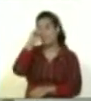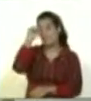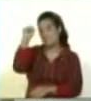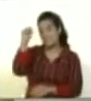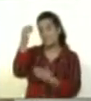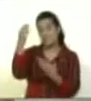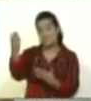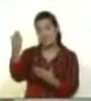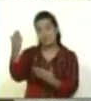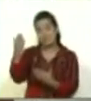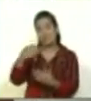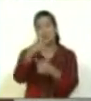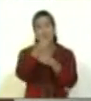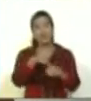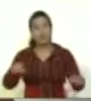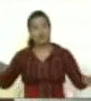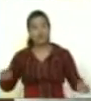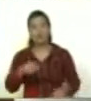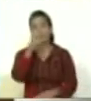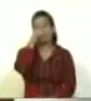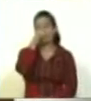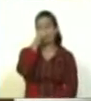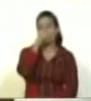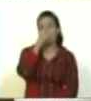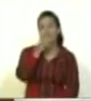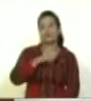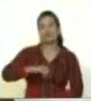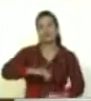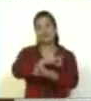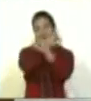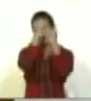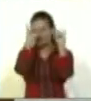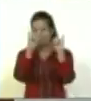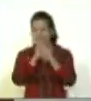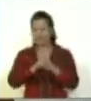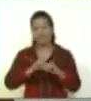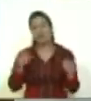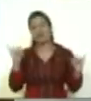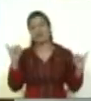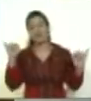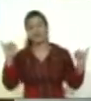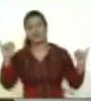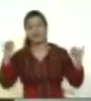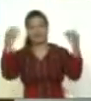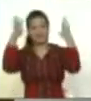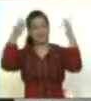maduro, cumpleaños feliz.